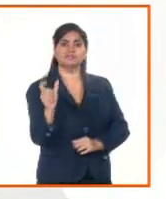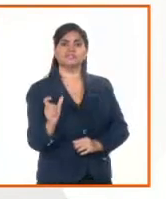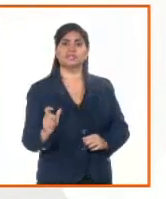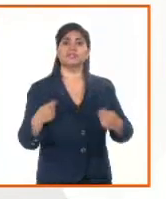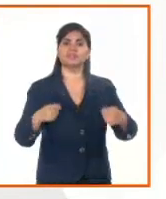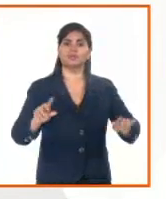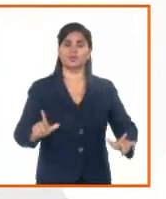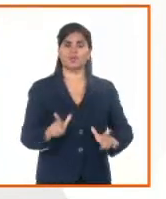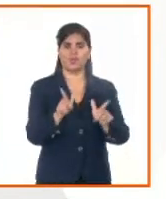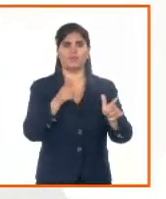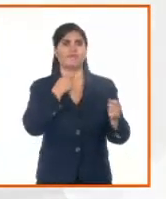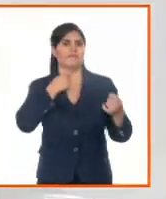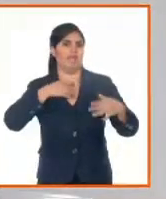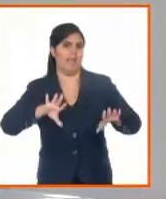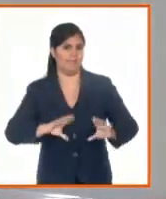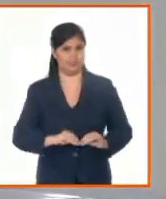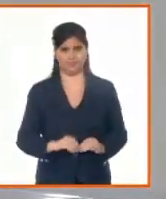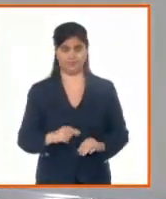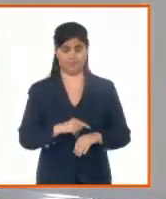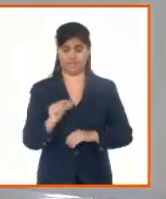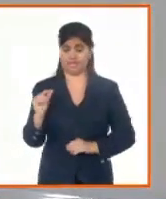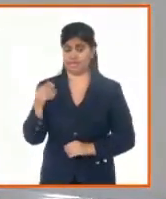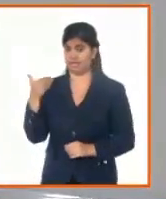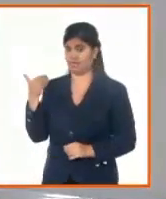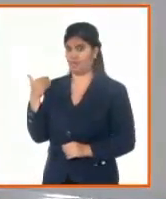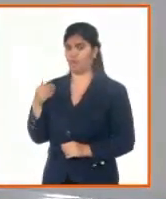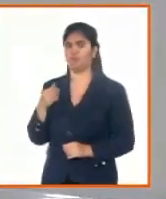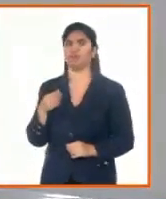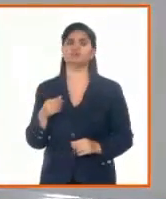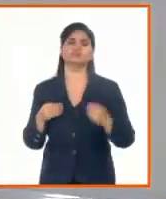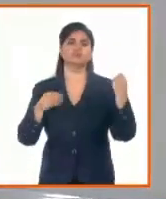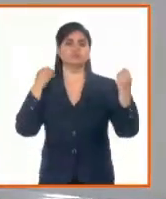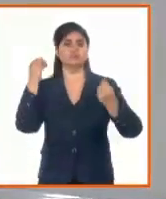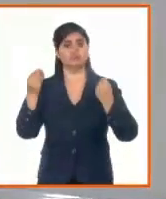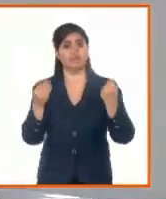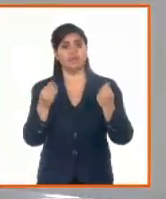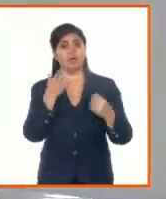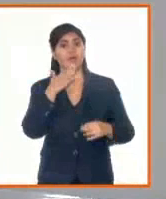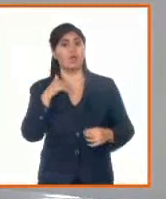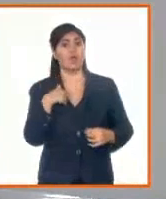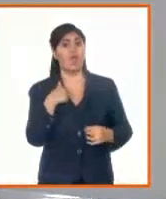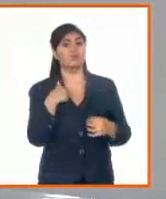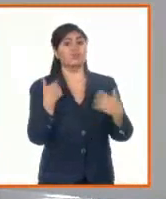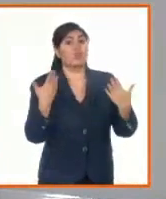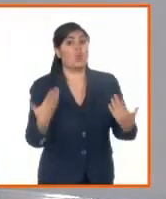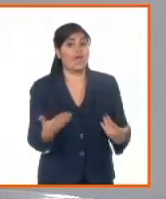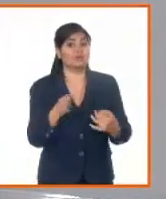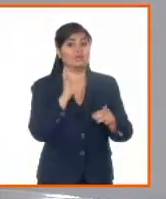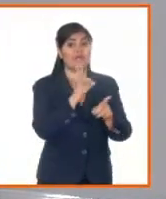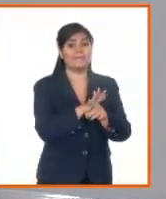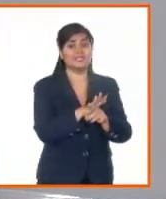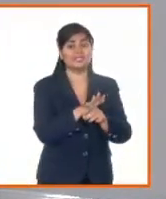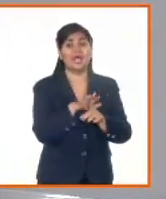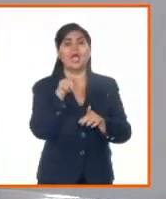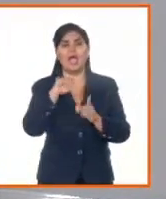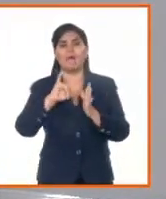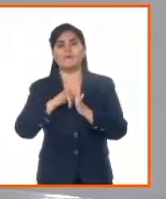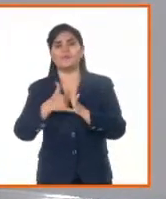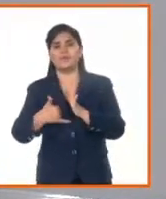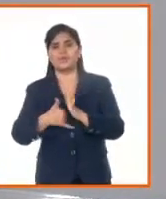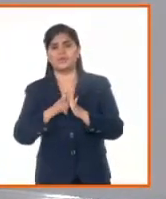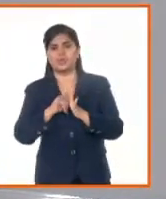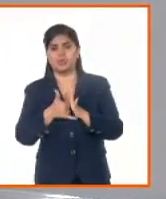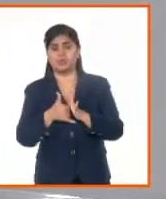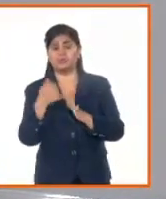Por ejemplo, ahora recientemente estábamos evaluando la salida de este proyecto y aquí lo que te decía en el tema de la